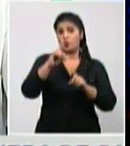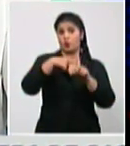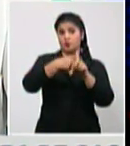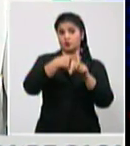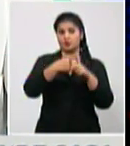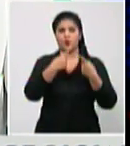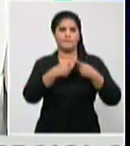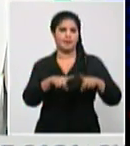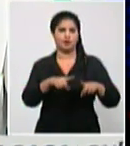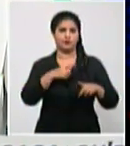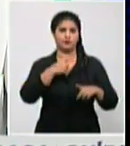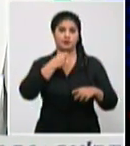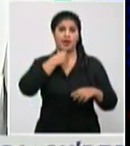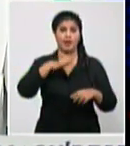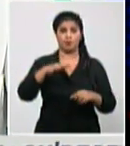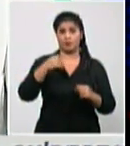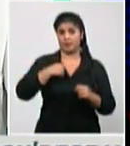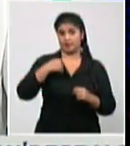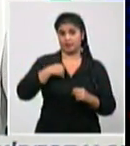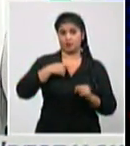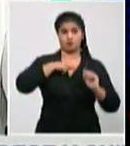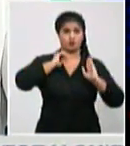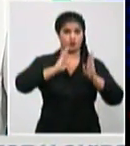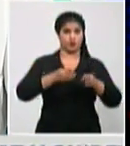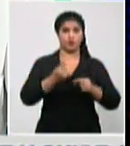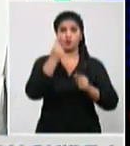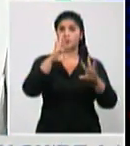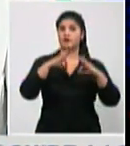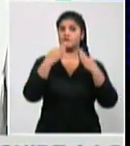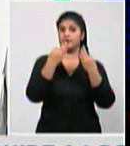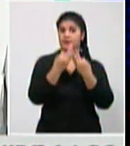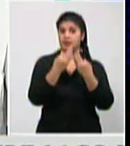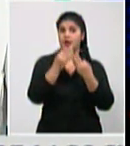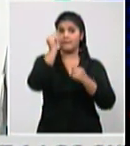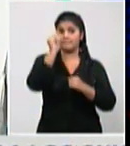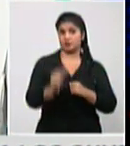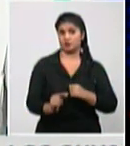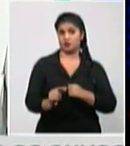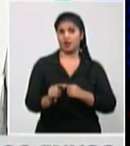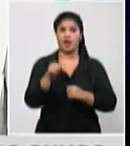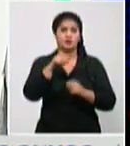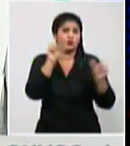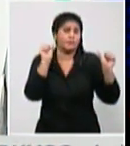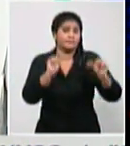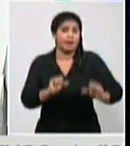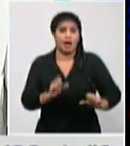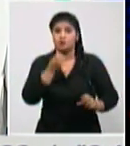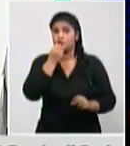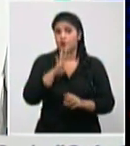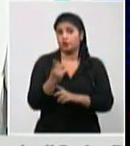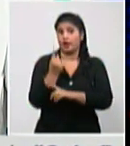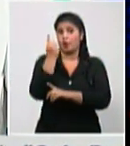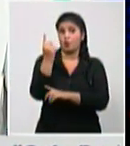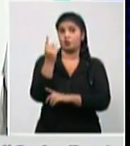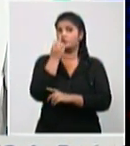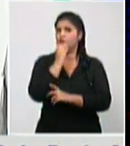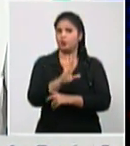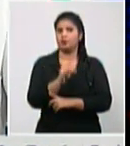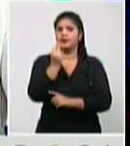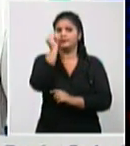si es que desgraciadamente lo tuviera es la más alta del mundo entonces creo que en esas reflexiones está basado